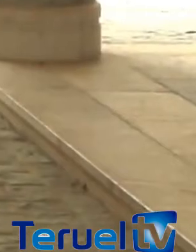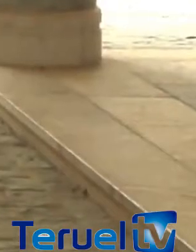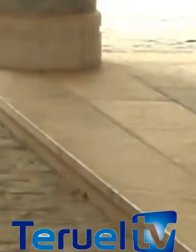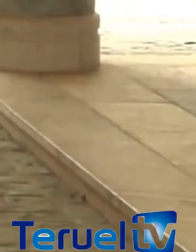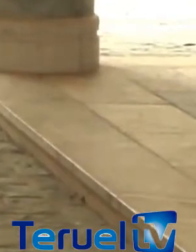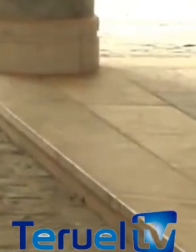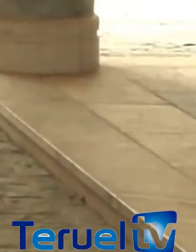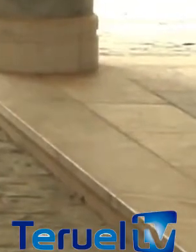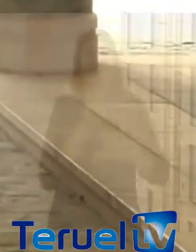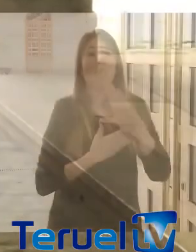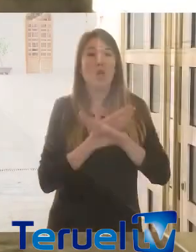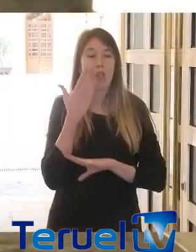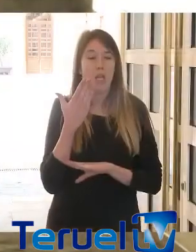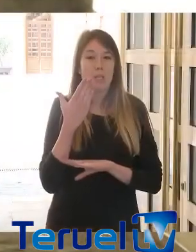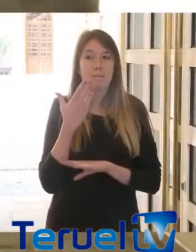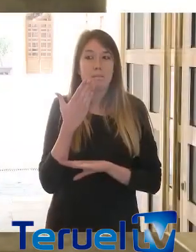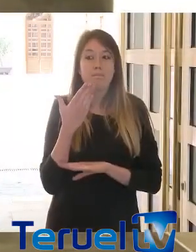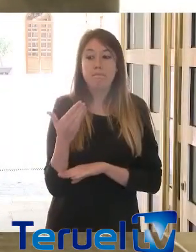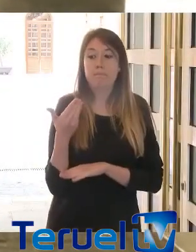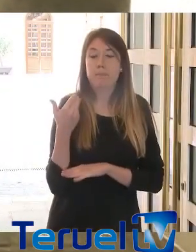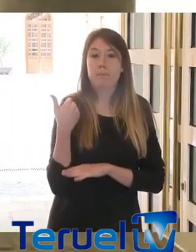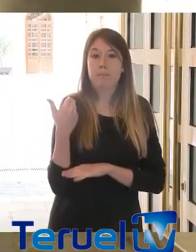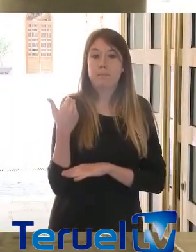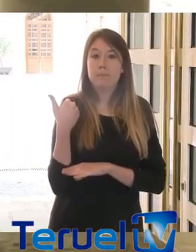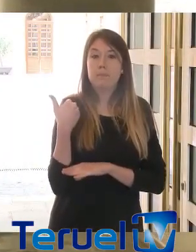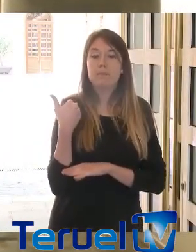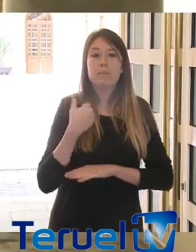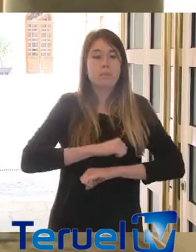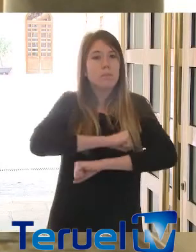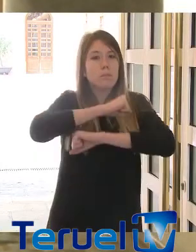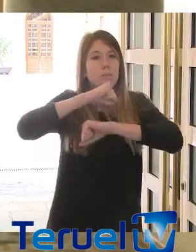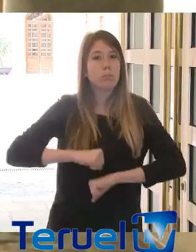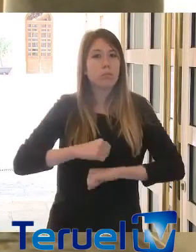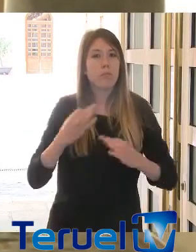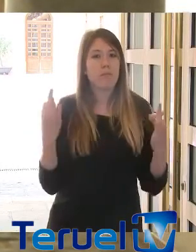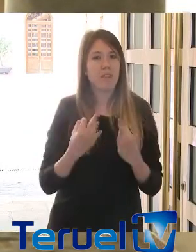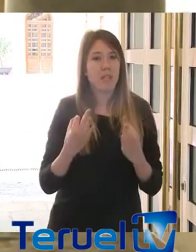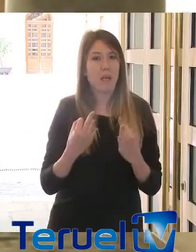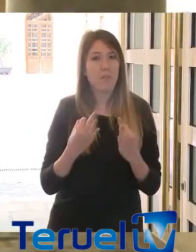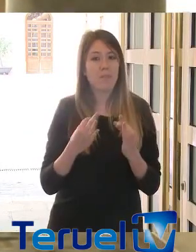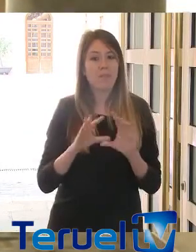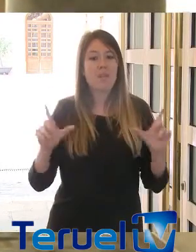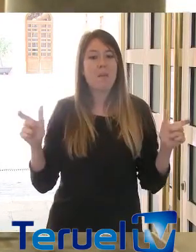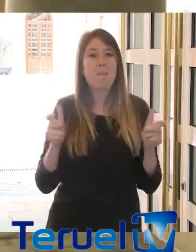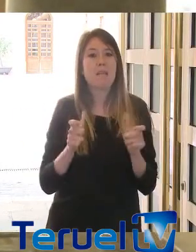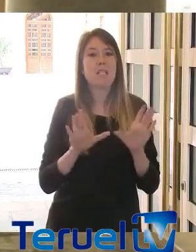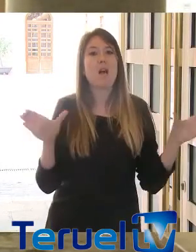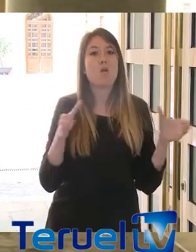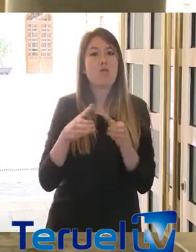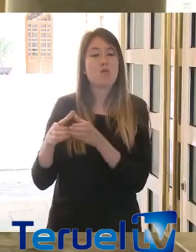Buenos días. Acaba de constituirse la mesa de partidos,